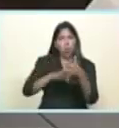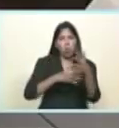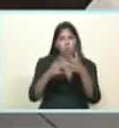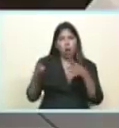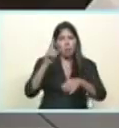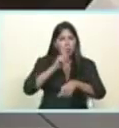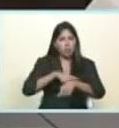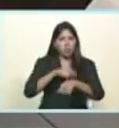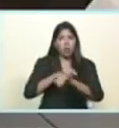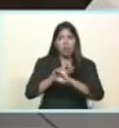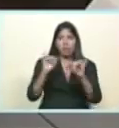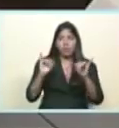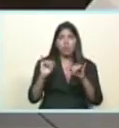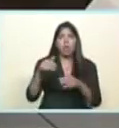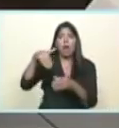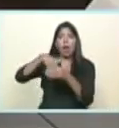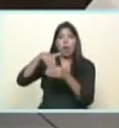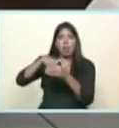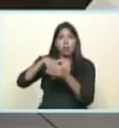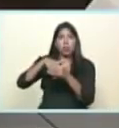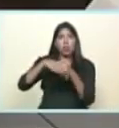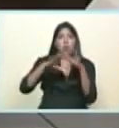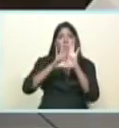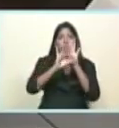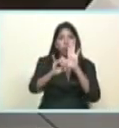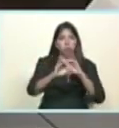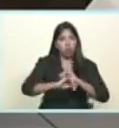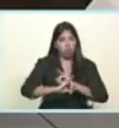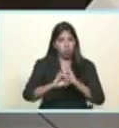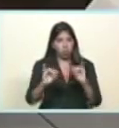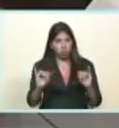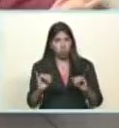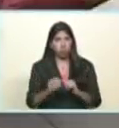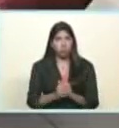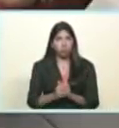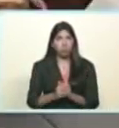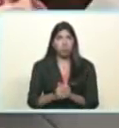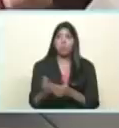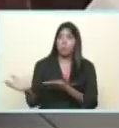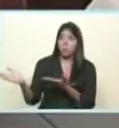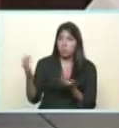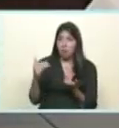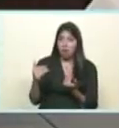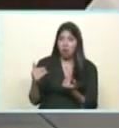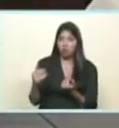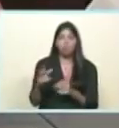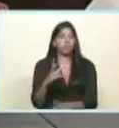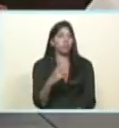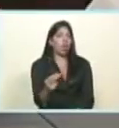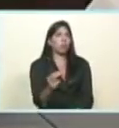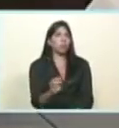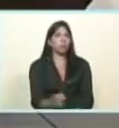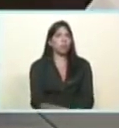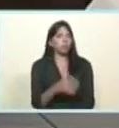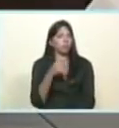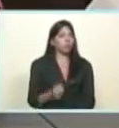se hizo la elección de la Asamblea Nacional Constituyente y los invitamos y se negaron a participar,